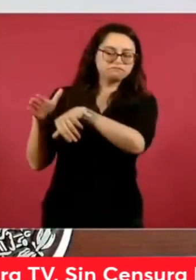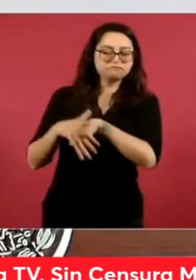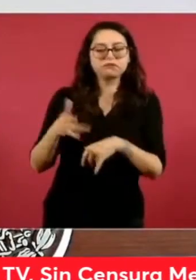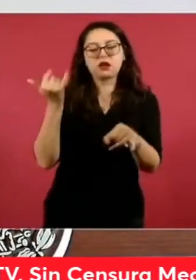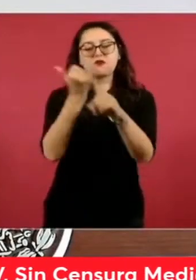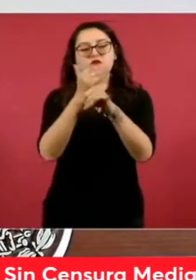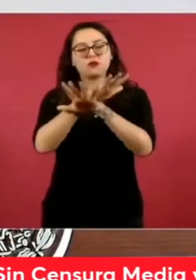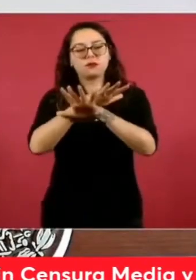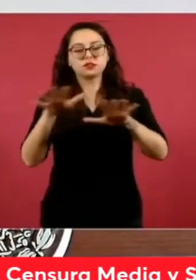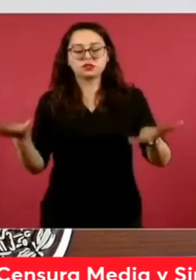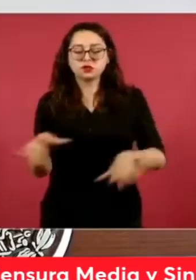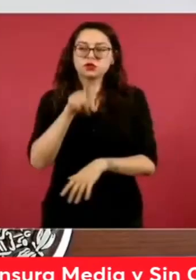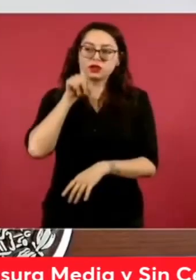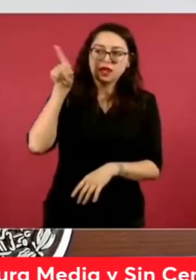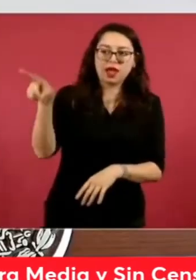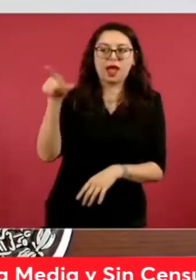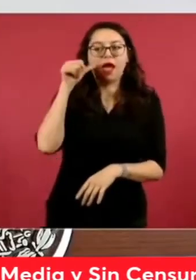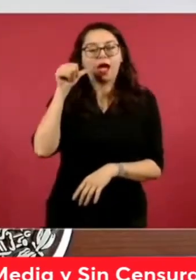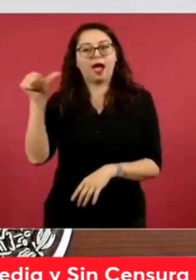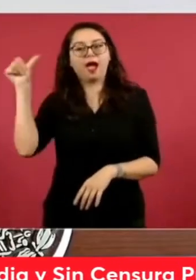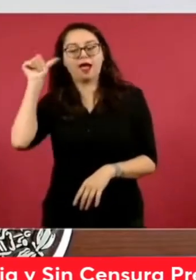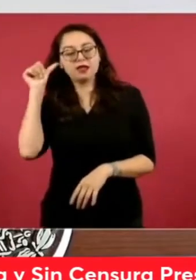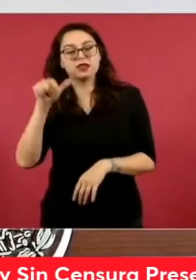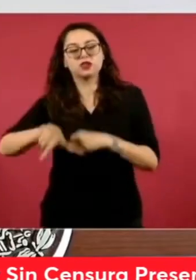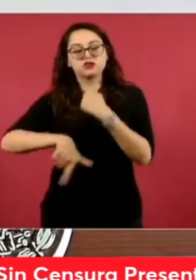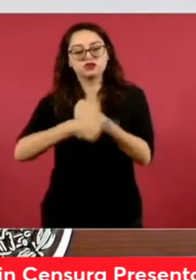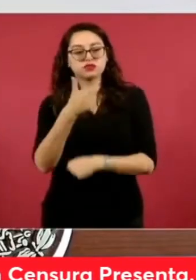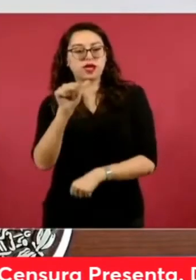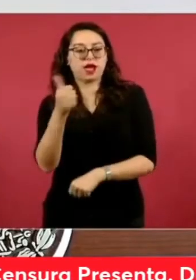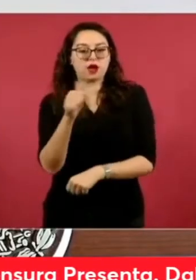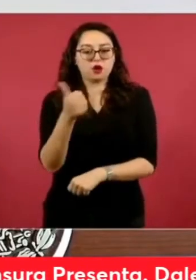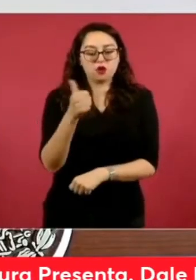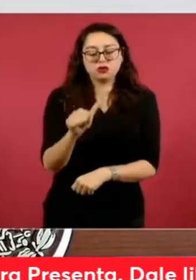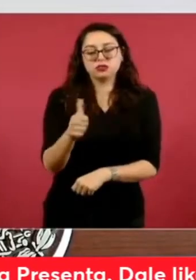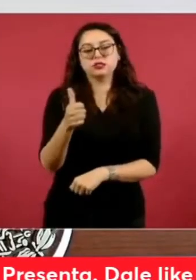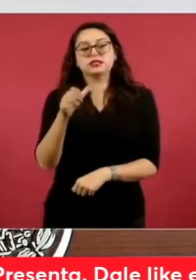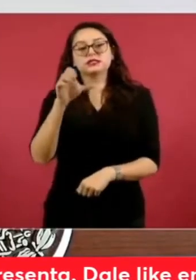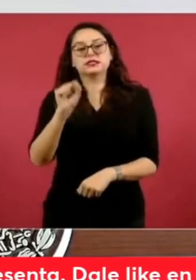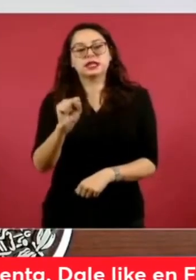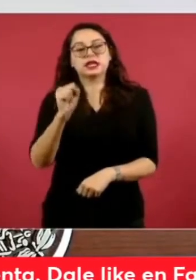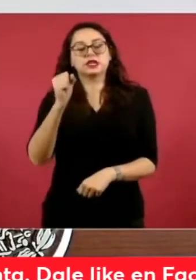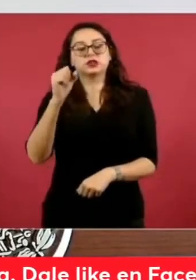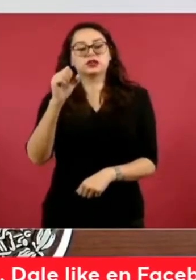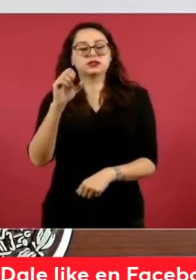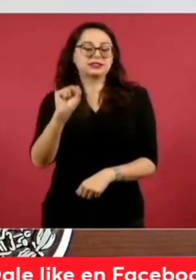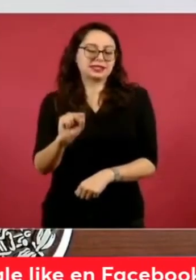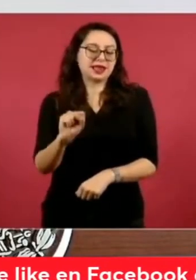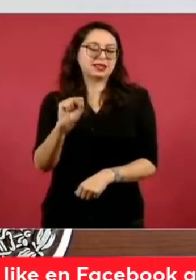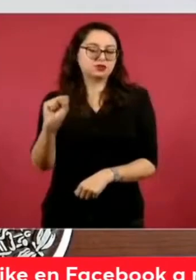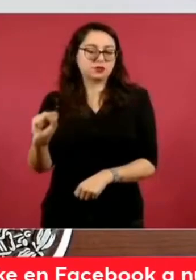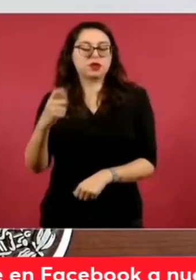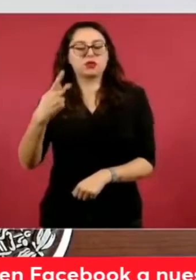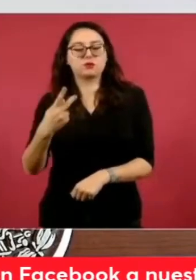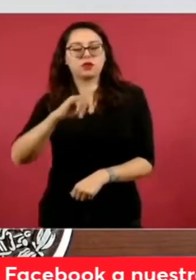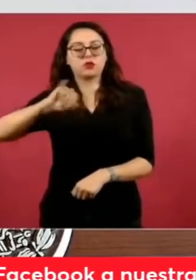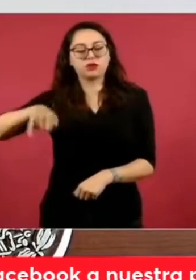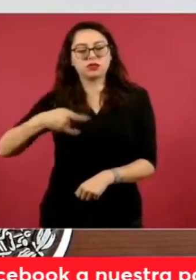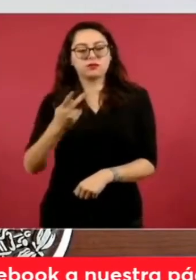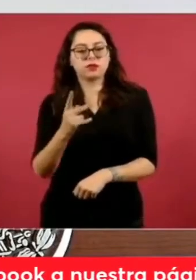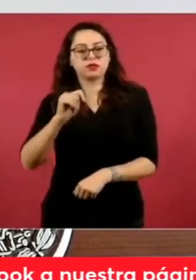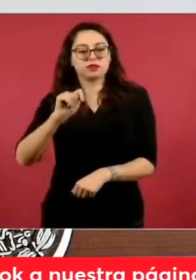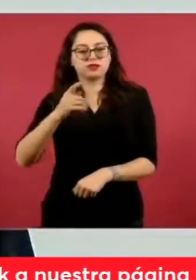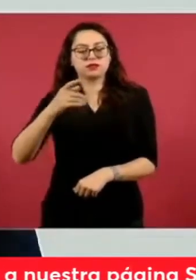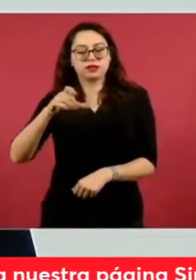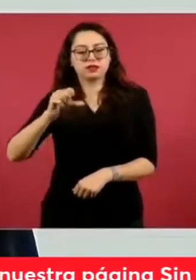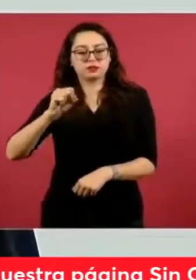en la sesión de ayer, 12 de agosto, de la Sala Superior del Tribunal Electoral del Poder Judicial